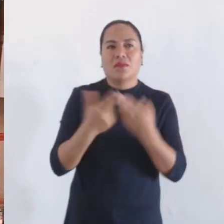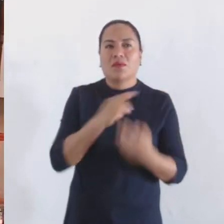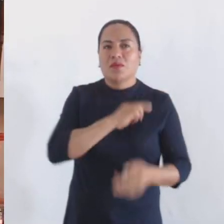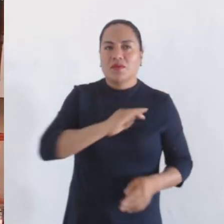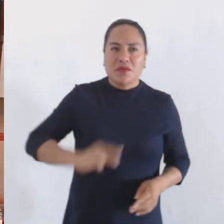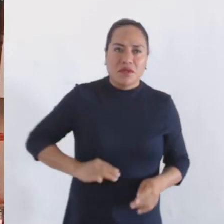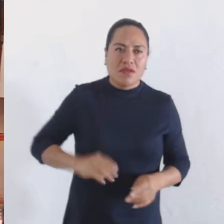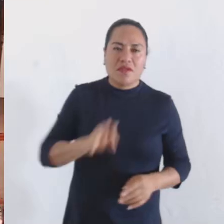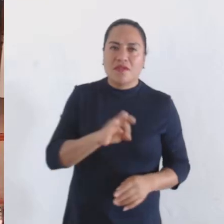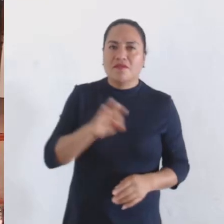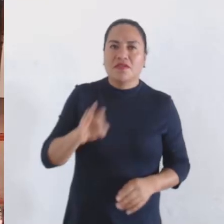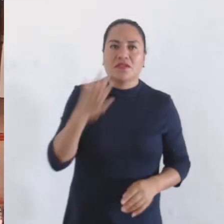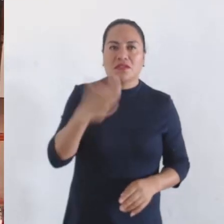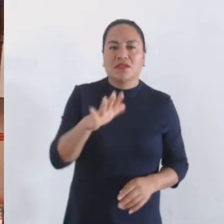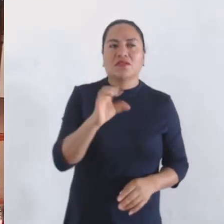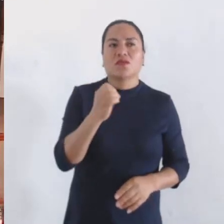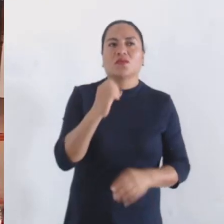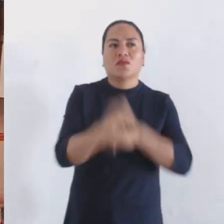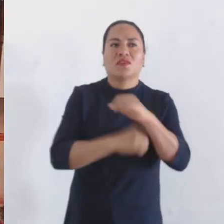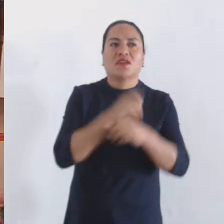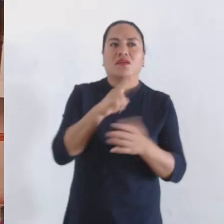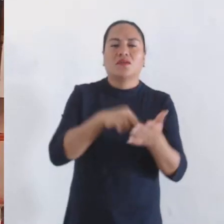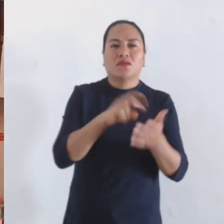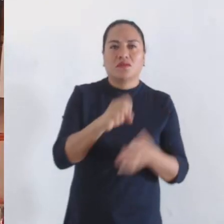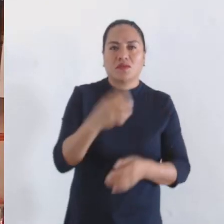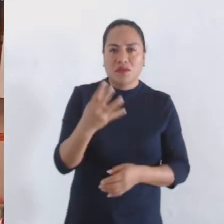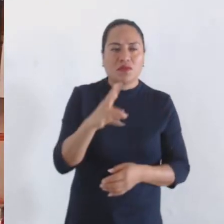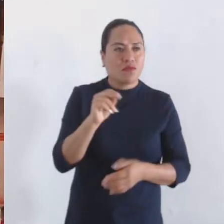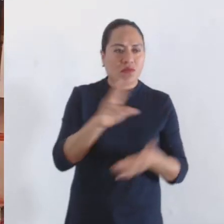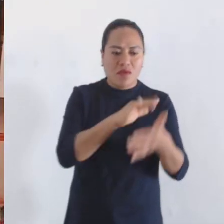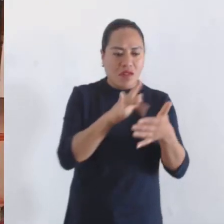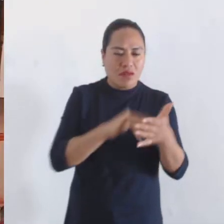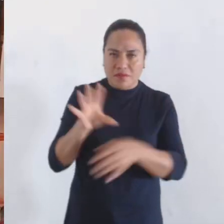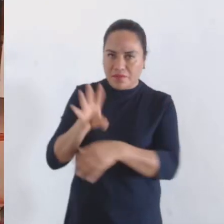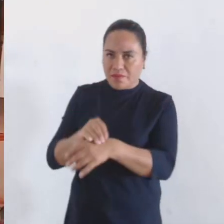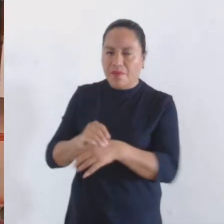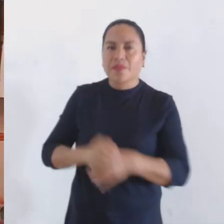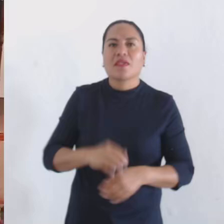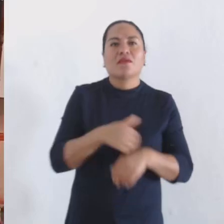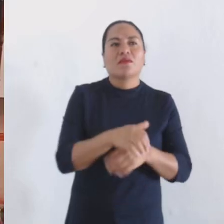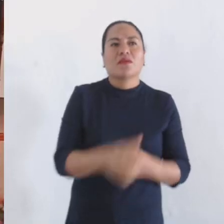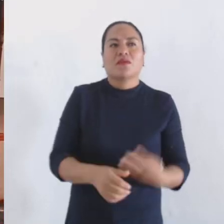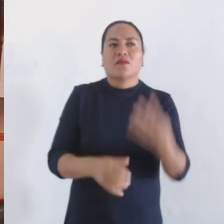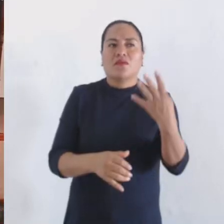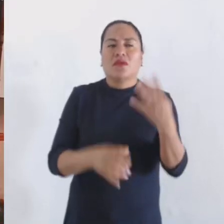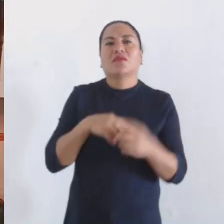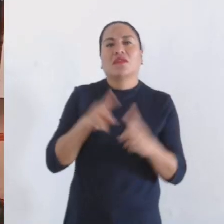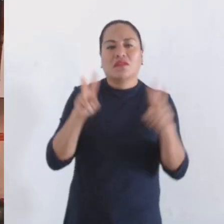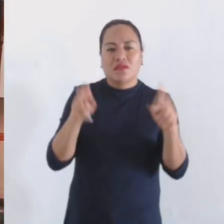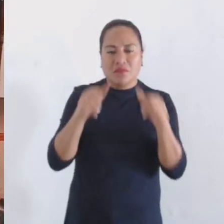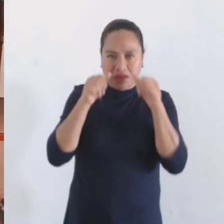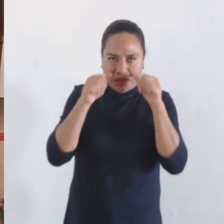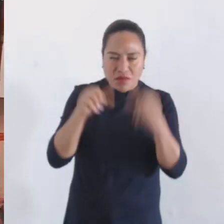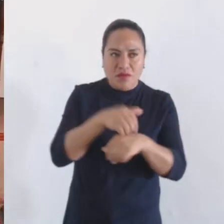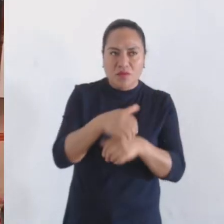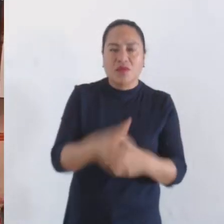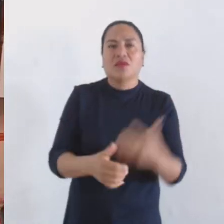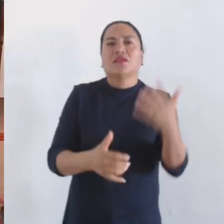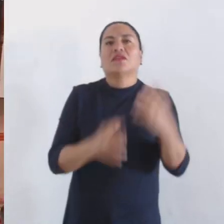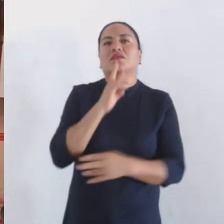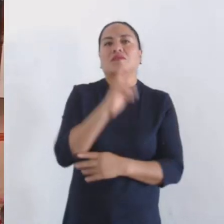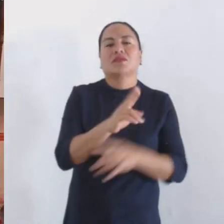Cabildo de fecha 10 de octubre del año 2024 con dispensa de lectura. Cuarto, asuntos en cartera. Quinto,